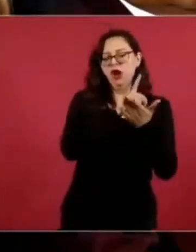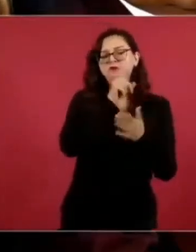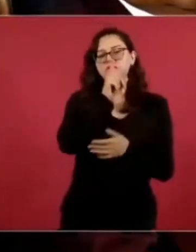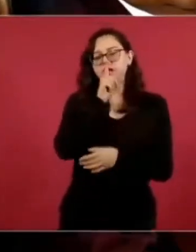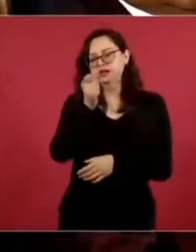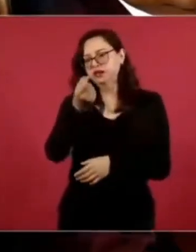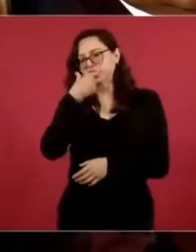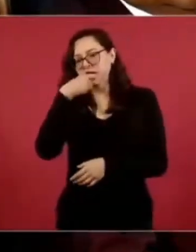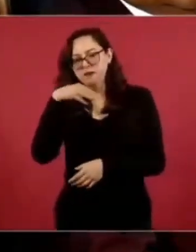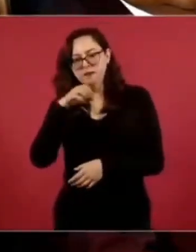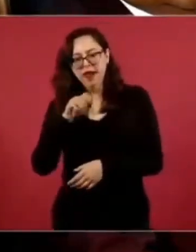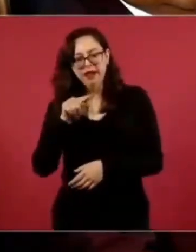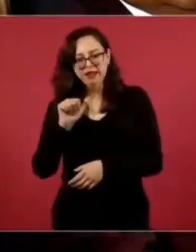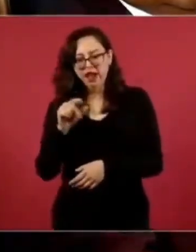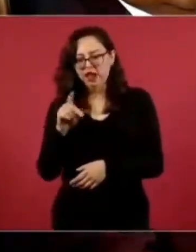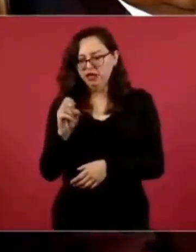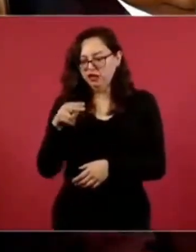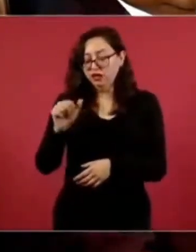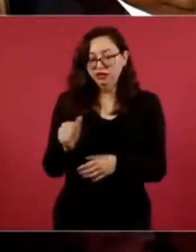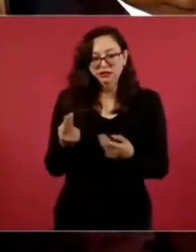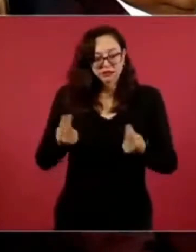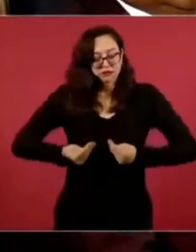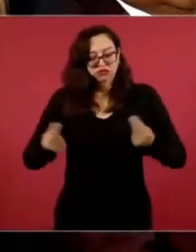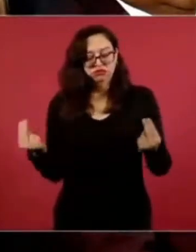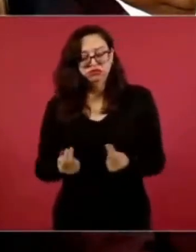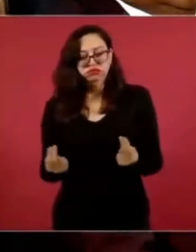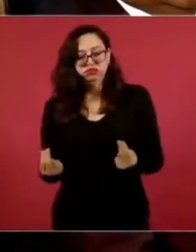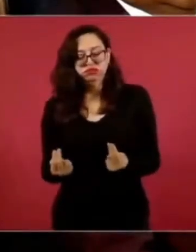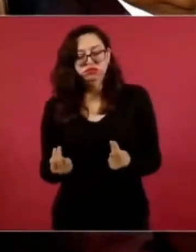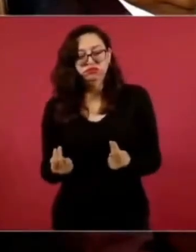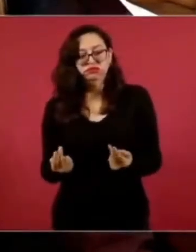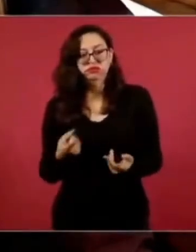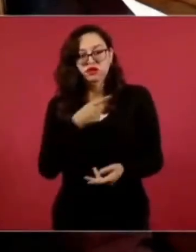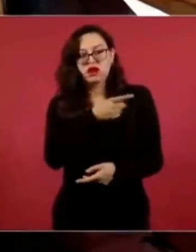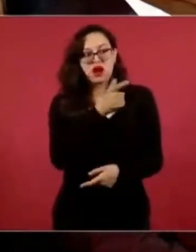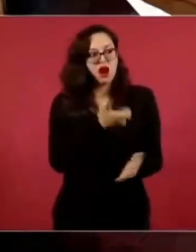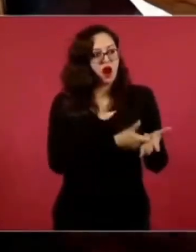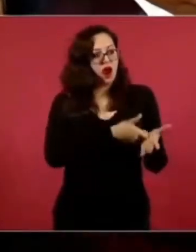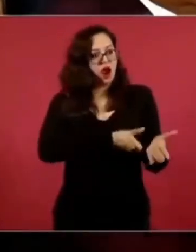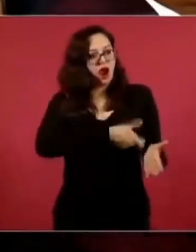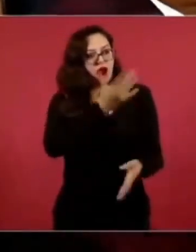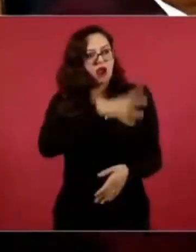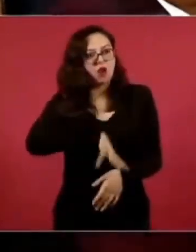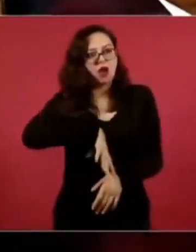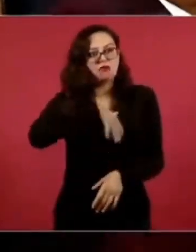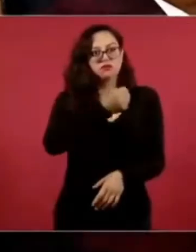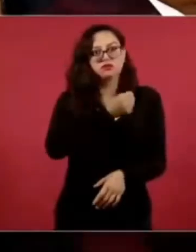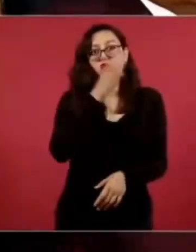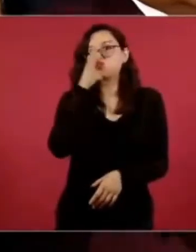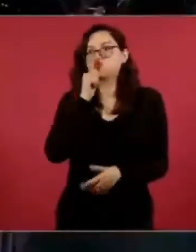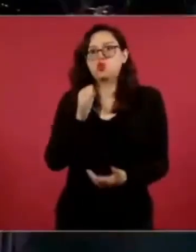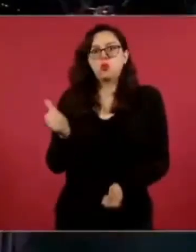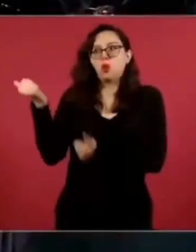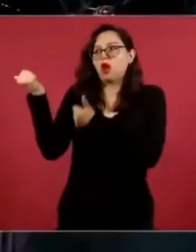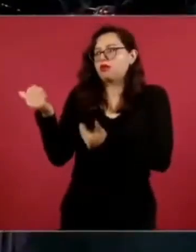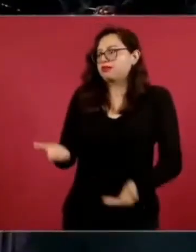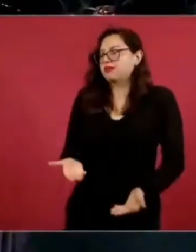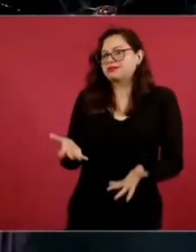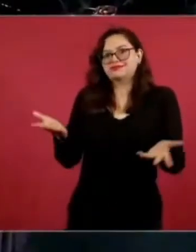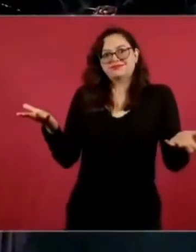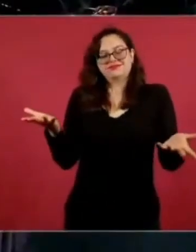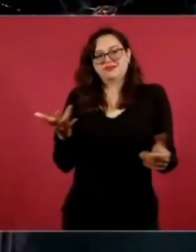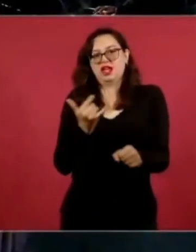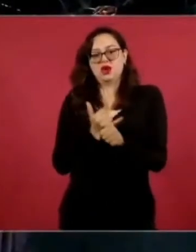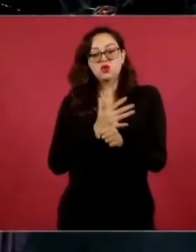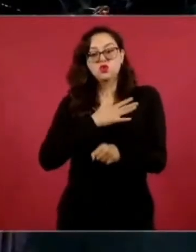necesita metadona. Y no es justo que no haya acceso a la metadona en el